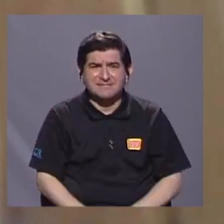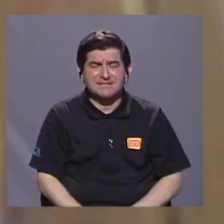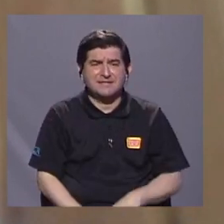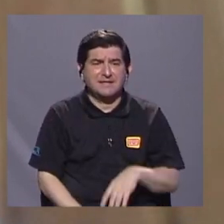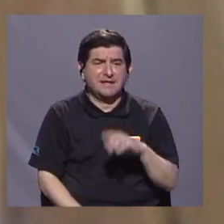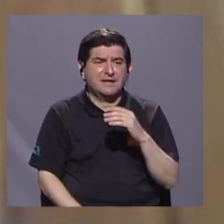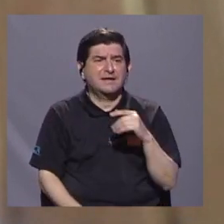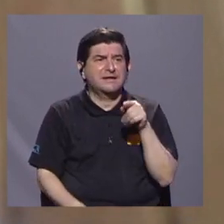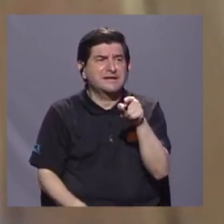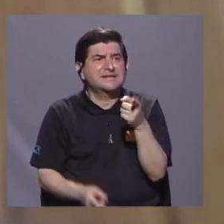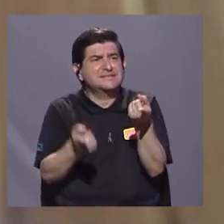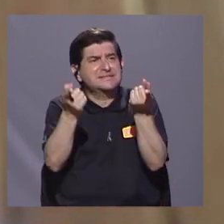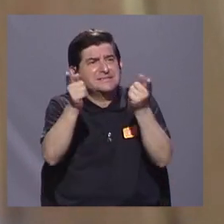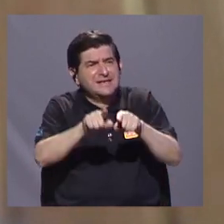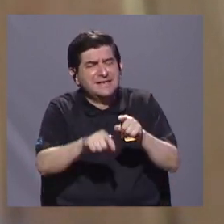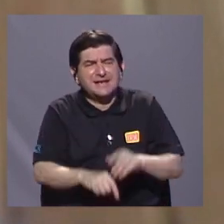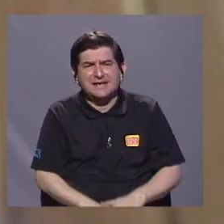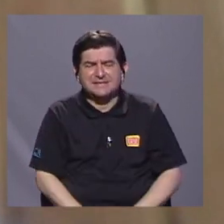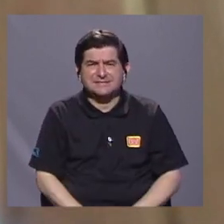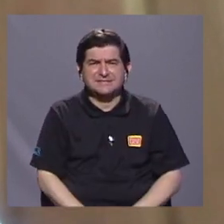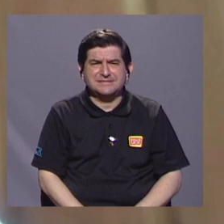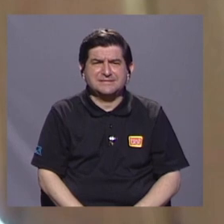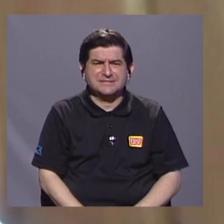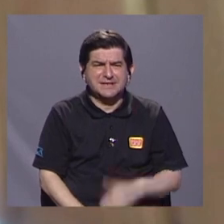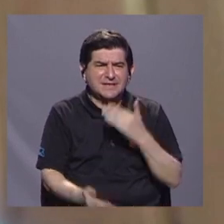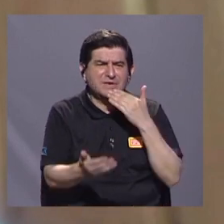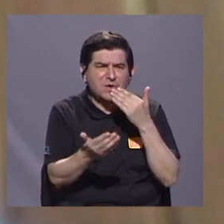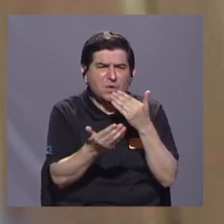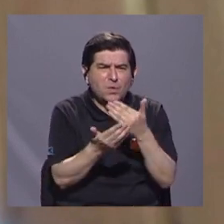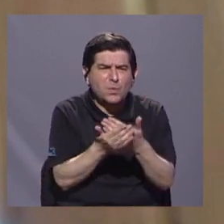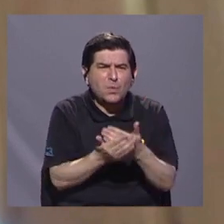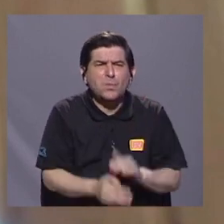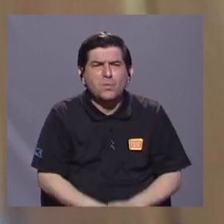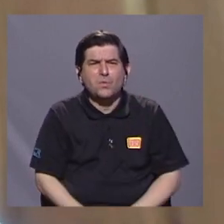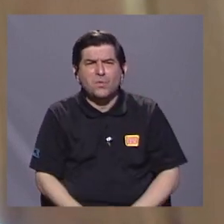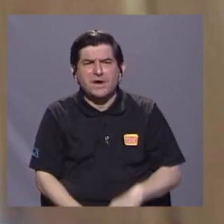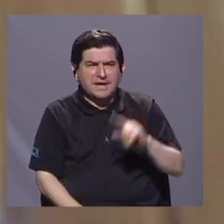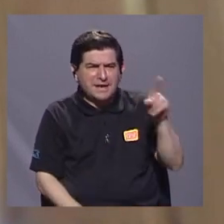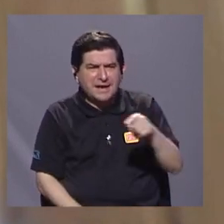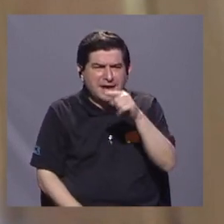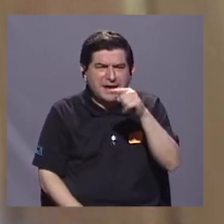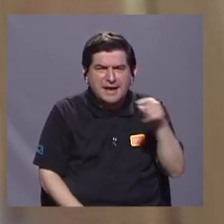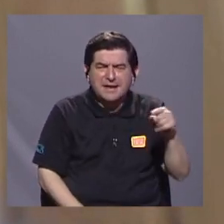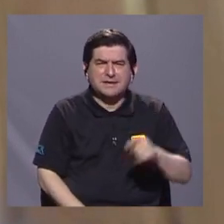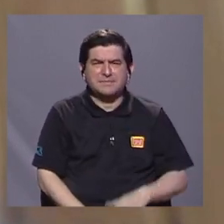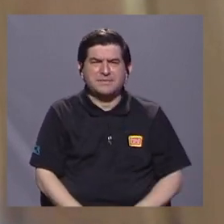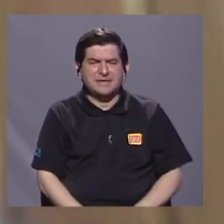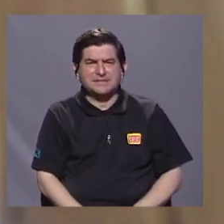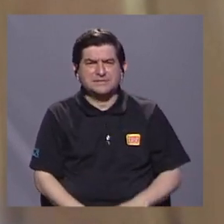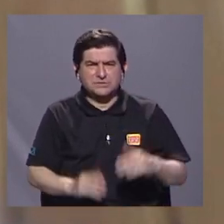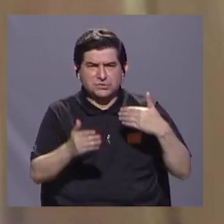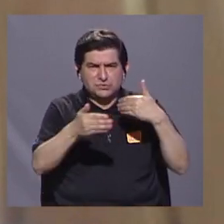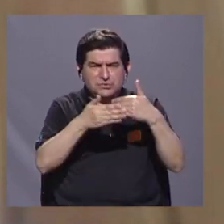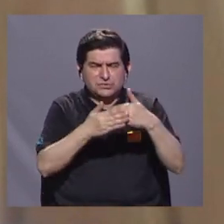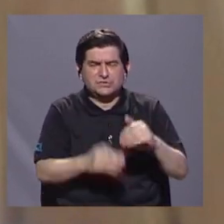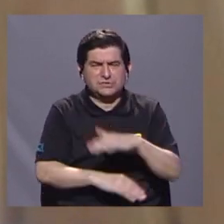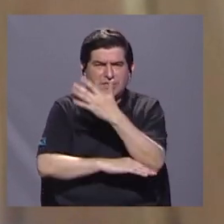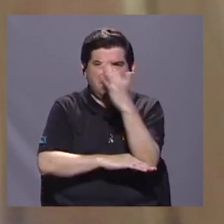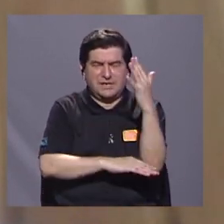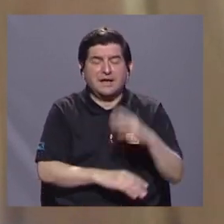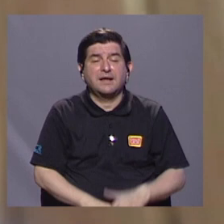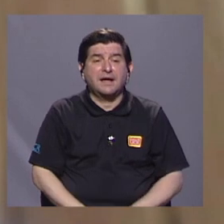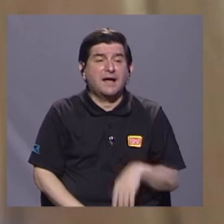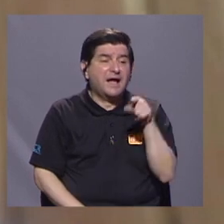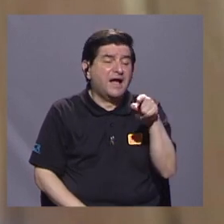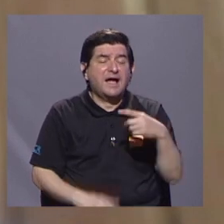buen descuaje, ¿verdad? Es que viene otro problema. Cuando estas compañías contratan a la gente para que